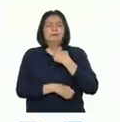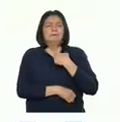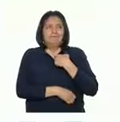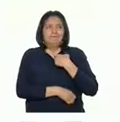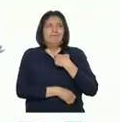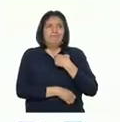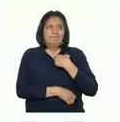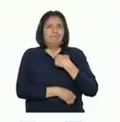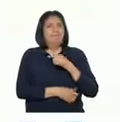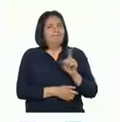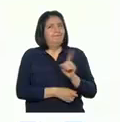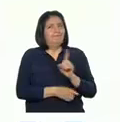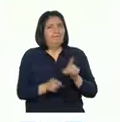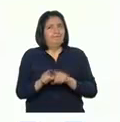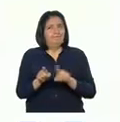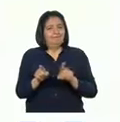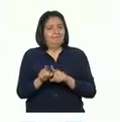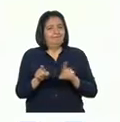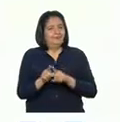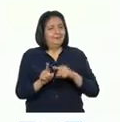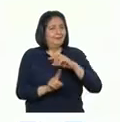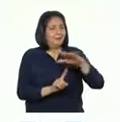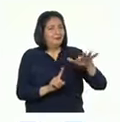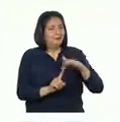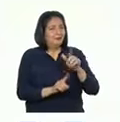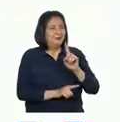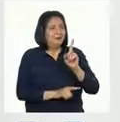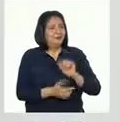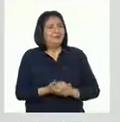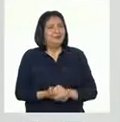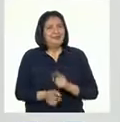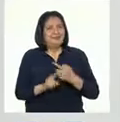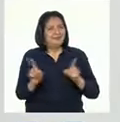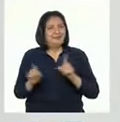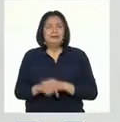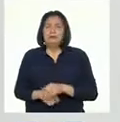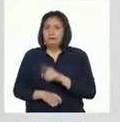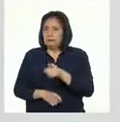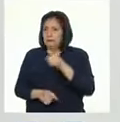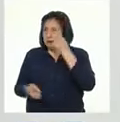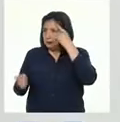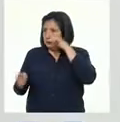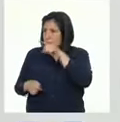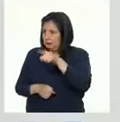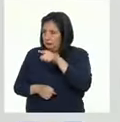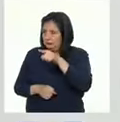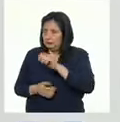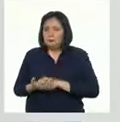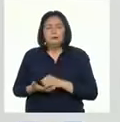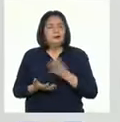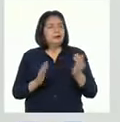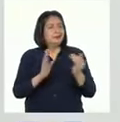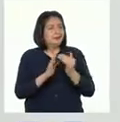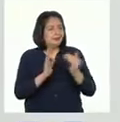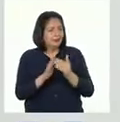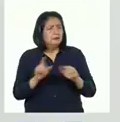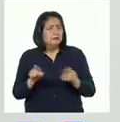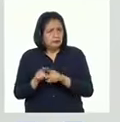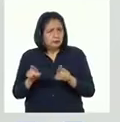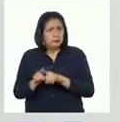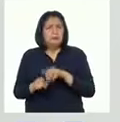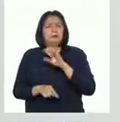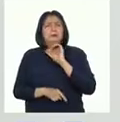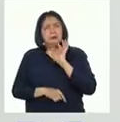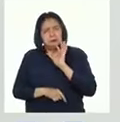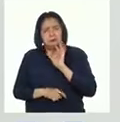ecosistema no es igual a medio ambiente. ¿Están de acuerdo con Fernando? En casa también pueden